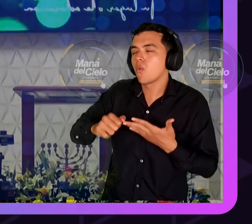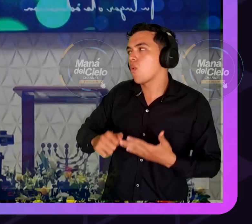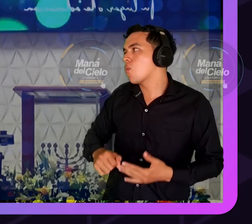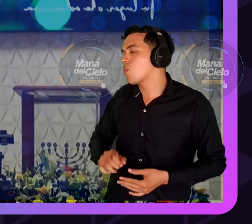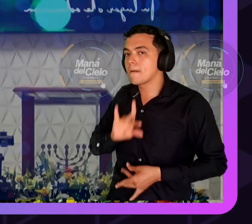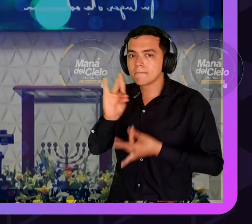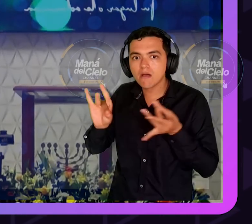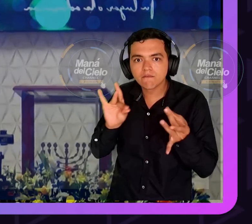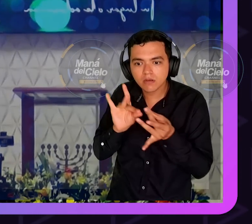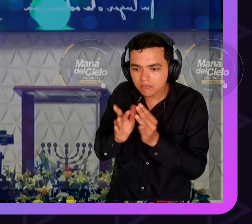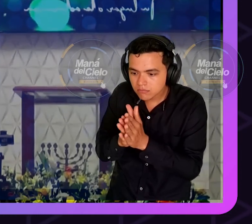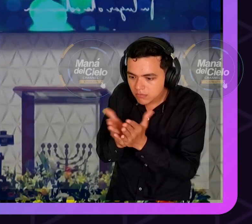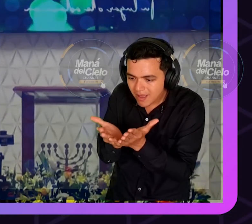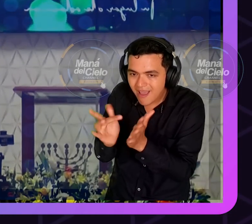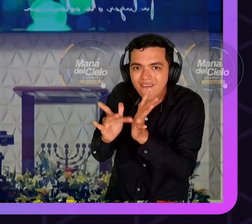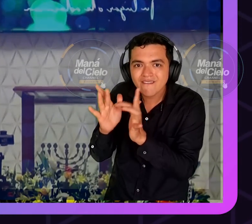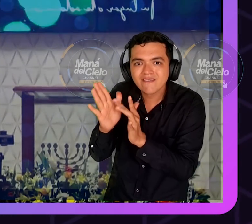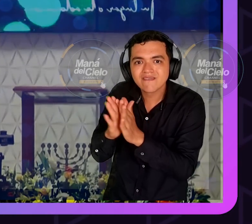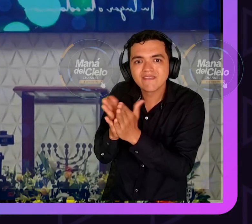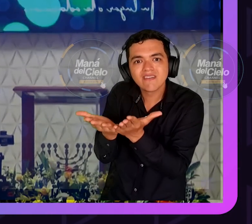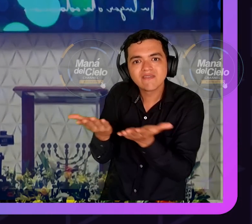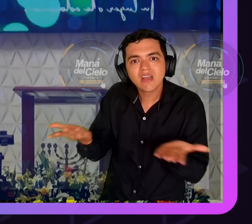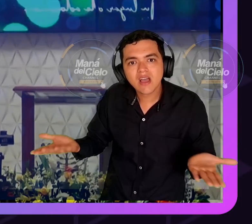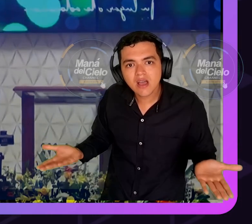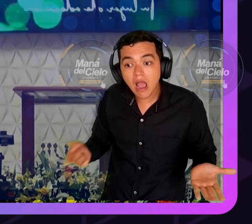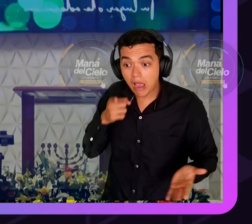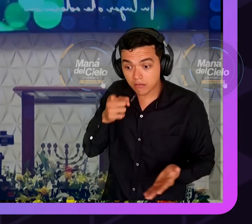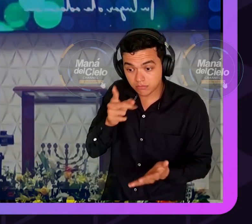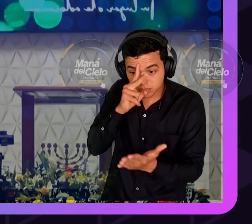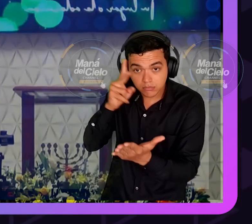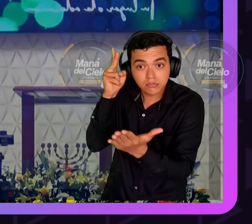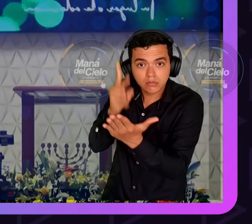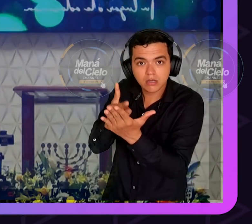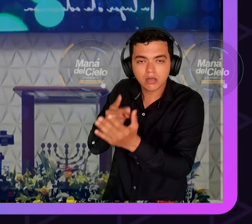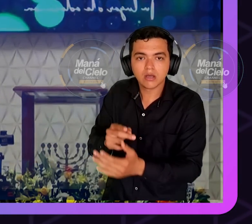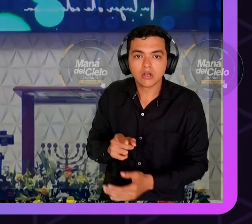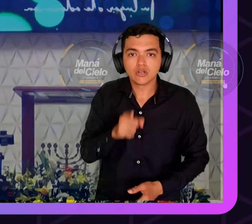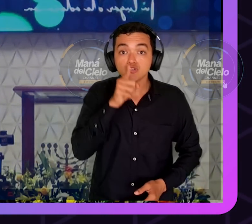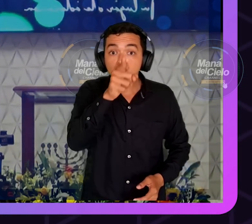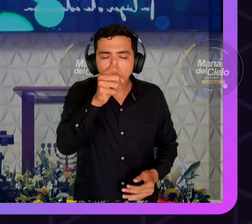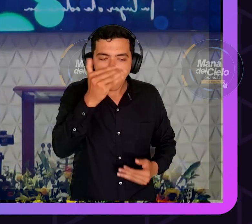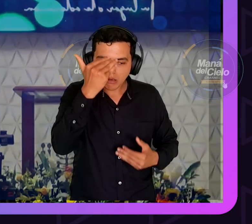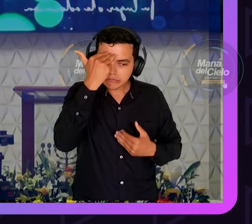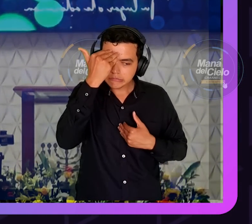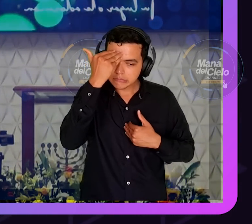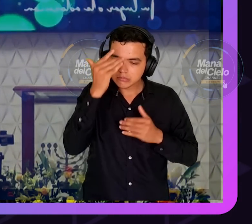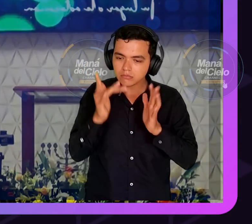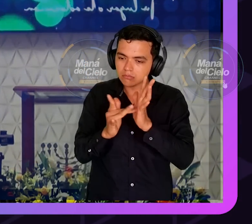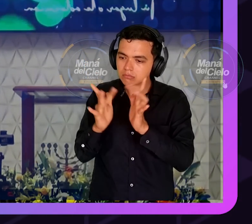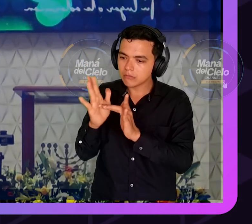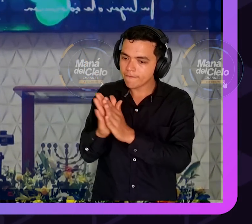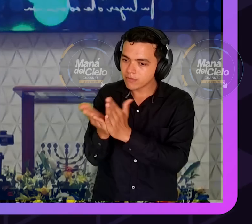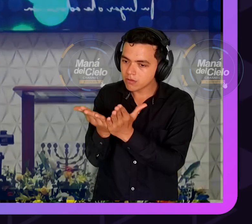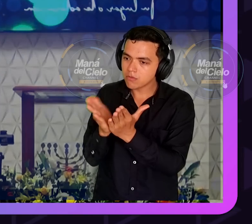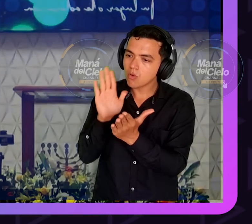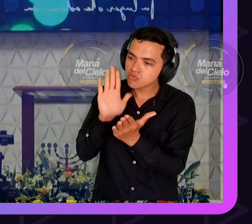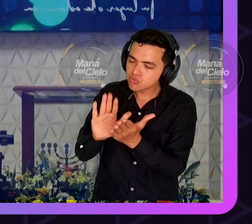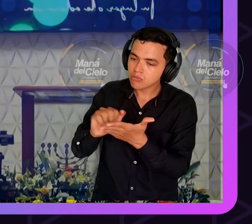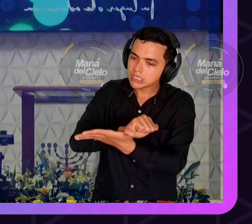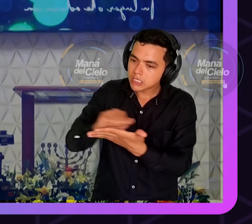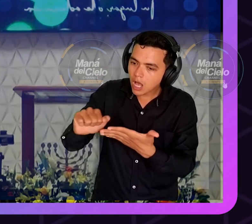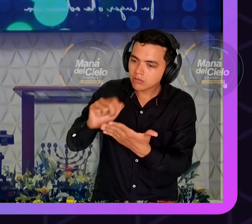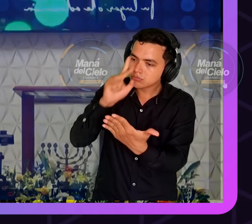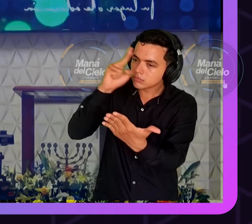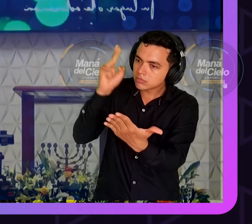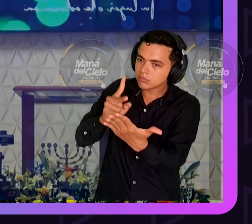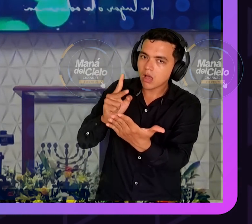sagrado? Porque en la medida en que tú estás convencido que el libro es sagrado, así lo vas a tomar cuando lo leas, así lo vas a